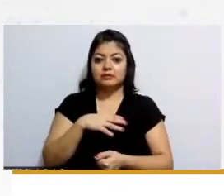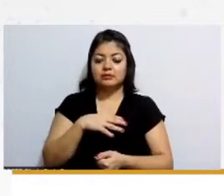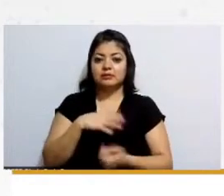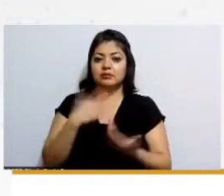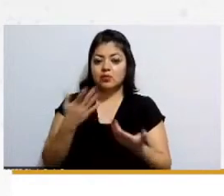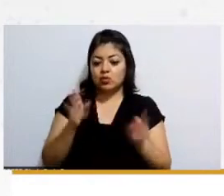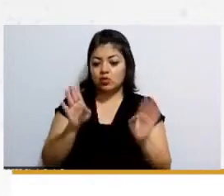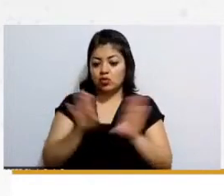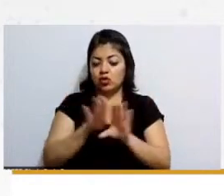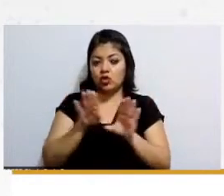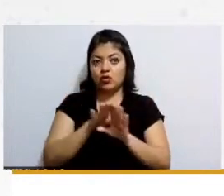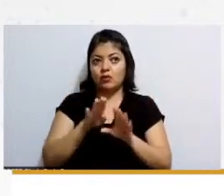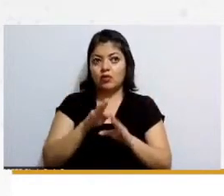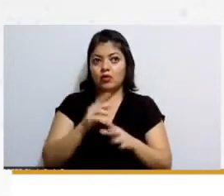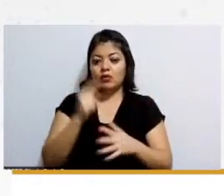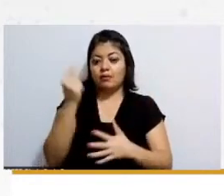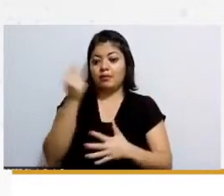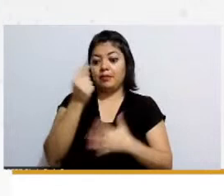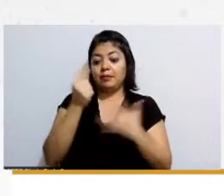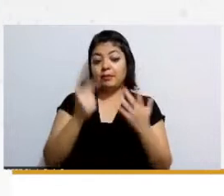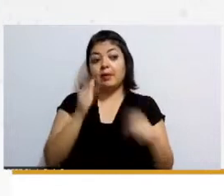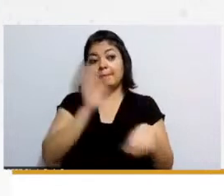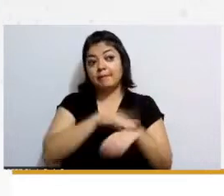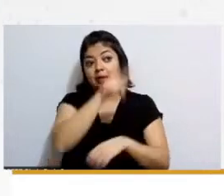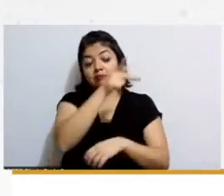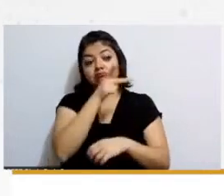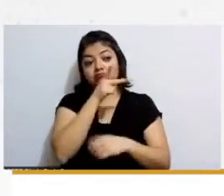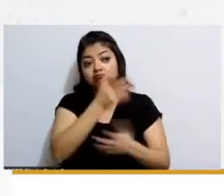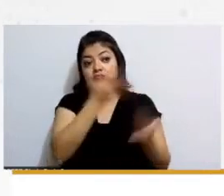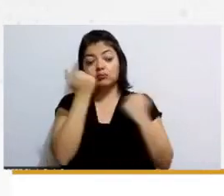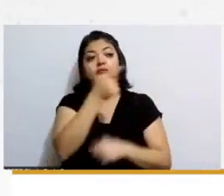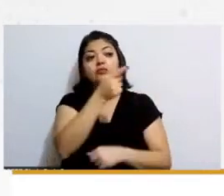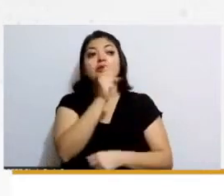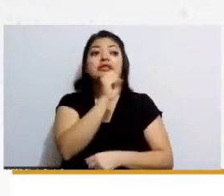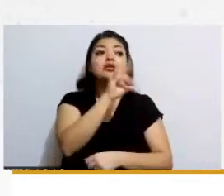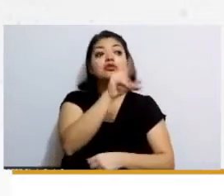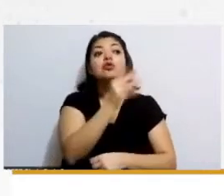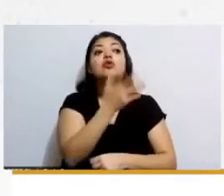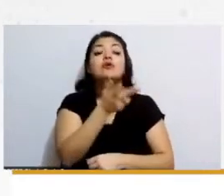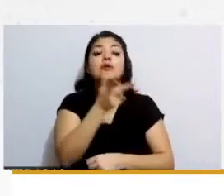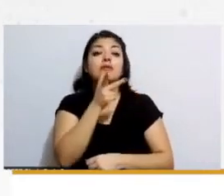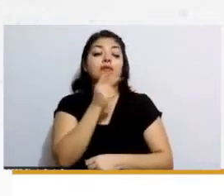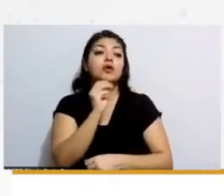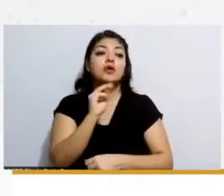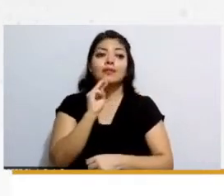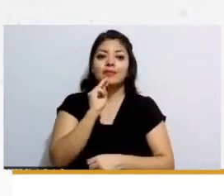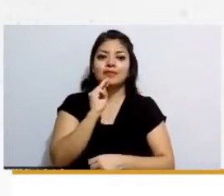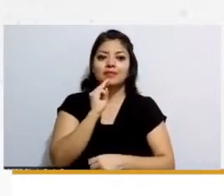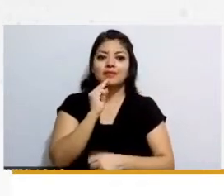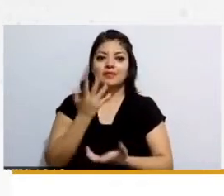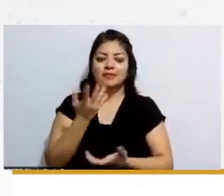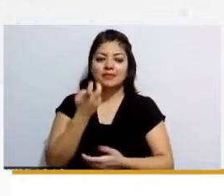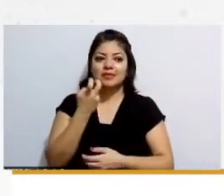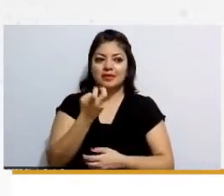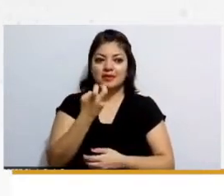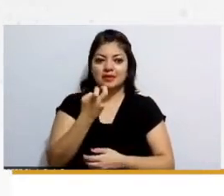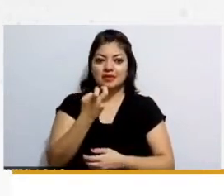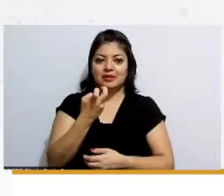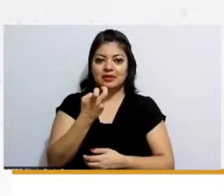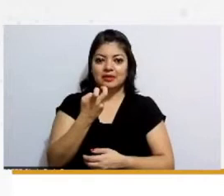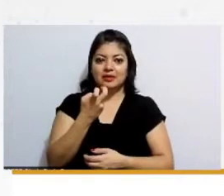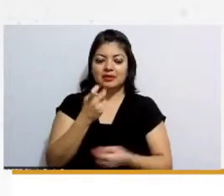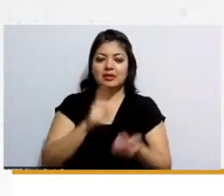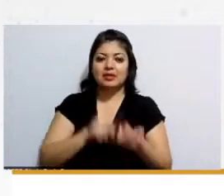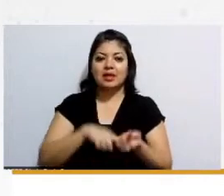requisitos adicionales al padre pero le decían aparte tienes que escoger si tu mamá o tu papá entonces ahí ya estaba también así como ah